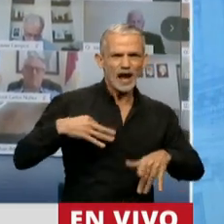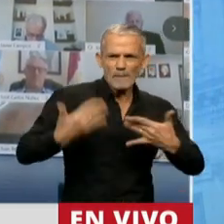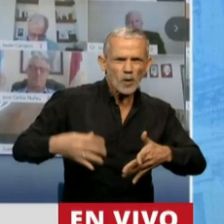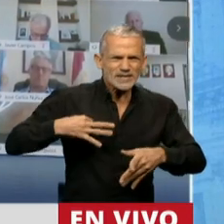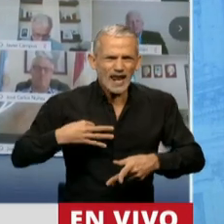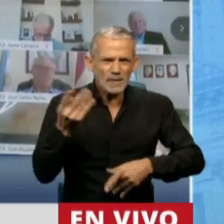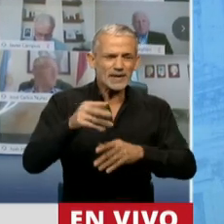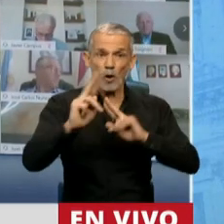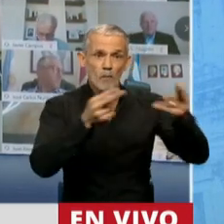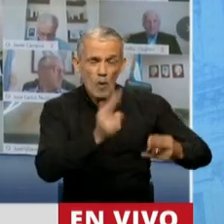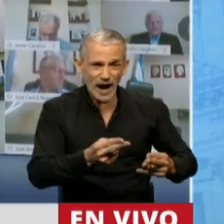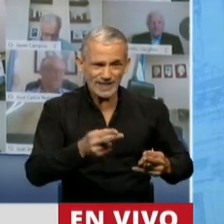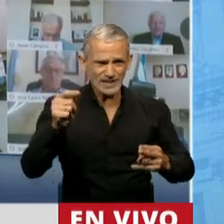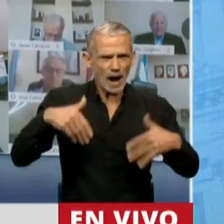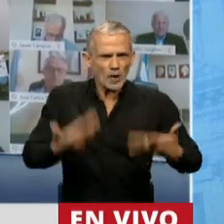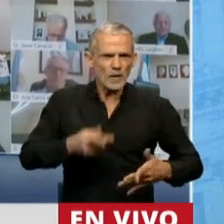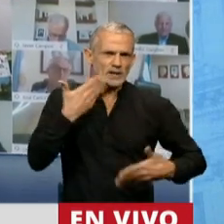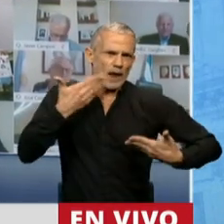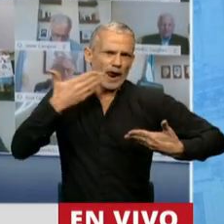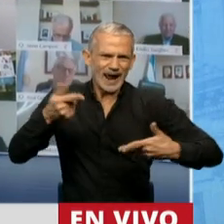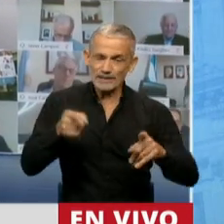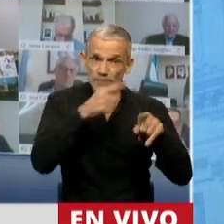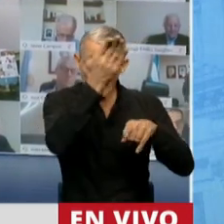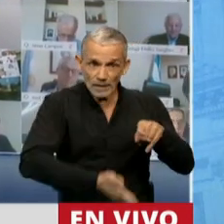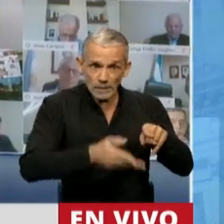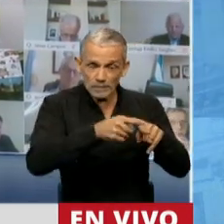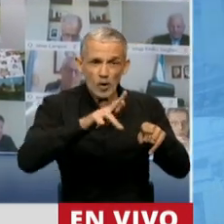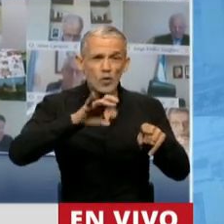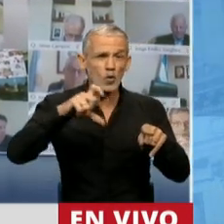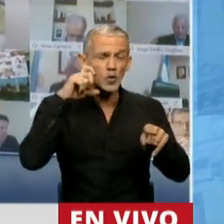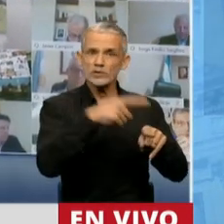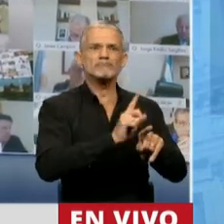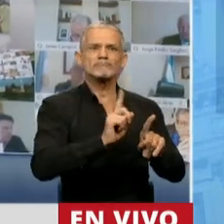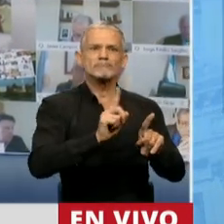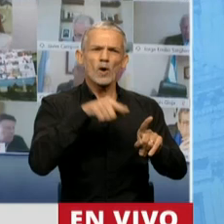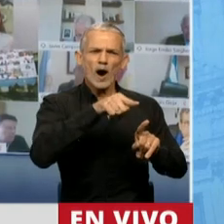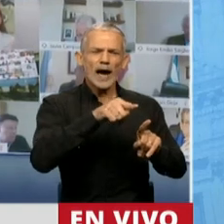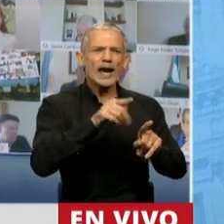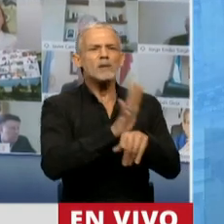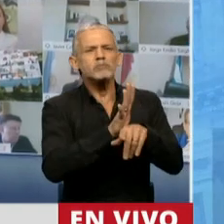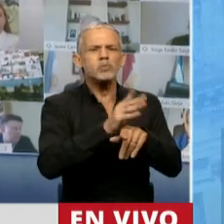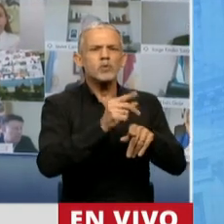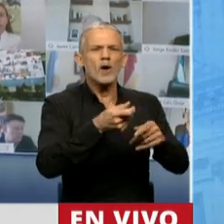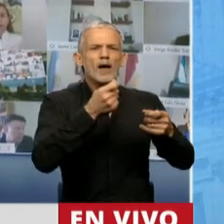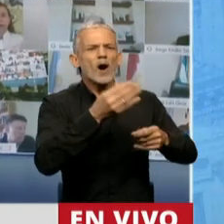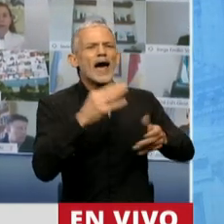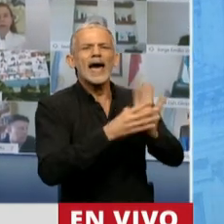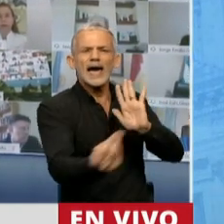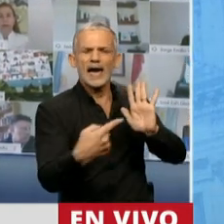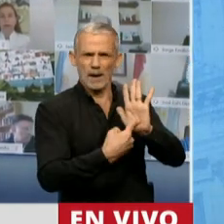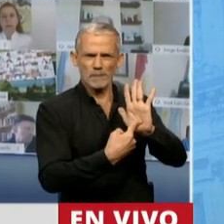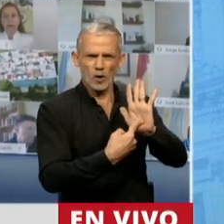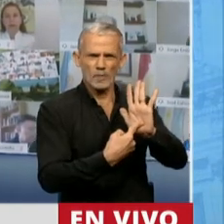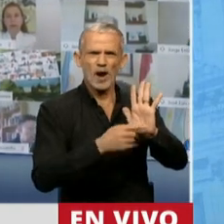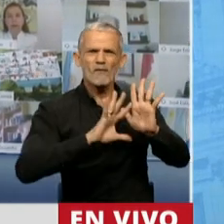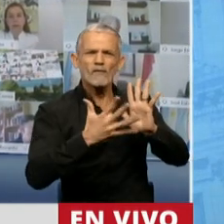personas y de las muertes de las personas, José Ignacio Rucci es una luz que nos tiene que dejar otra mirada,